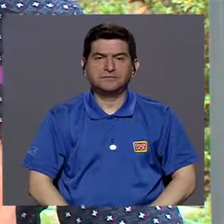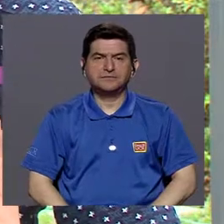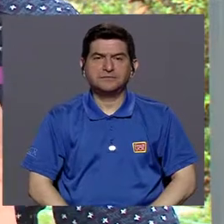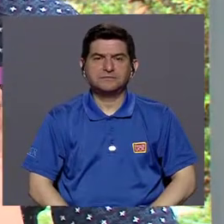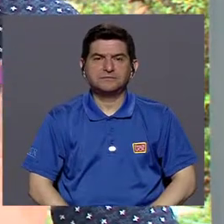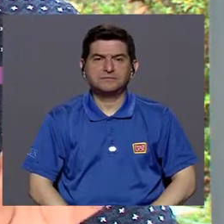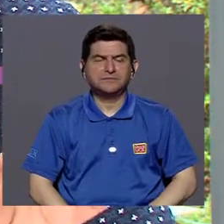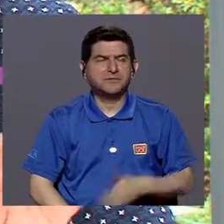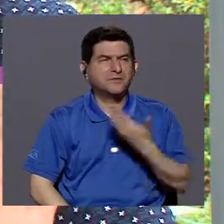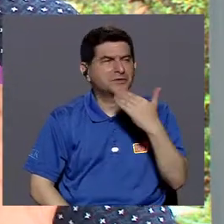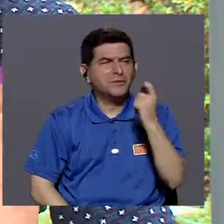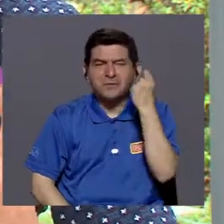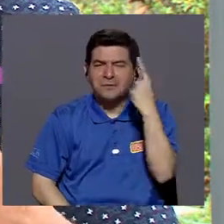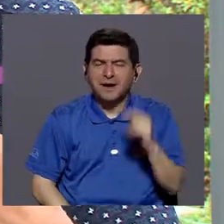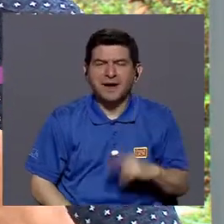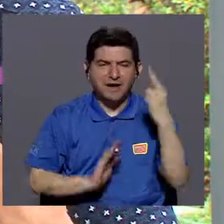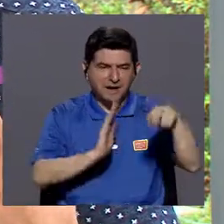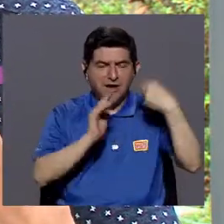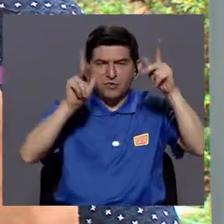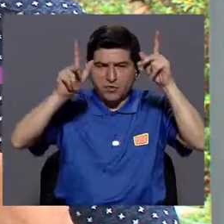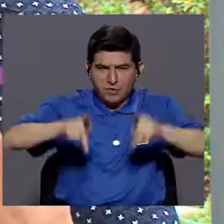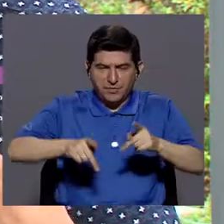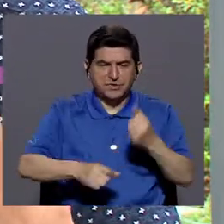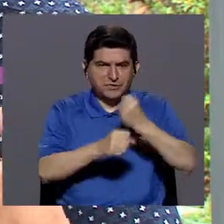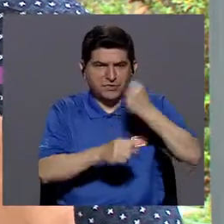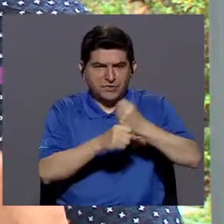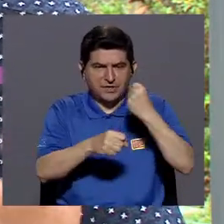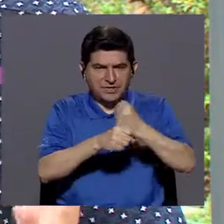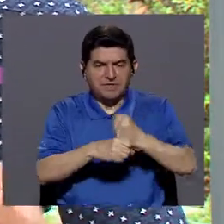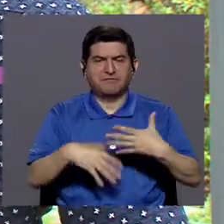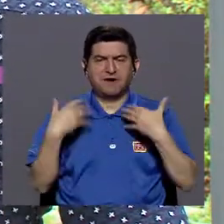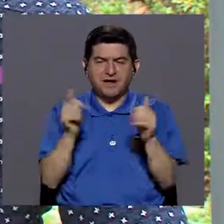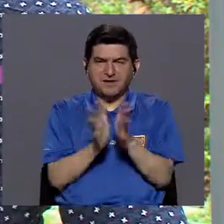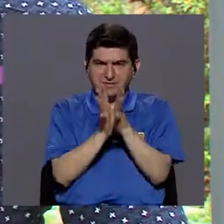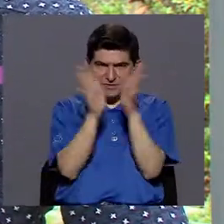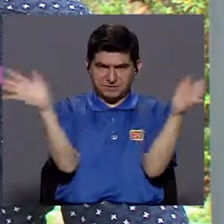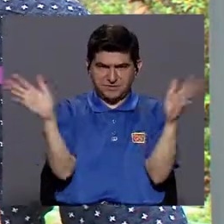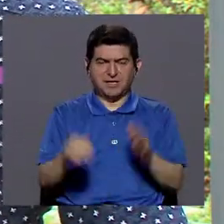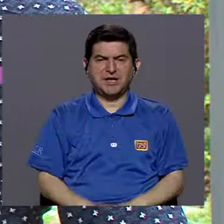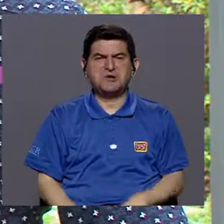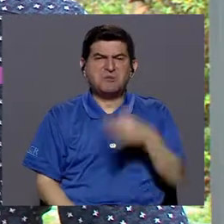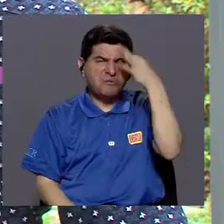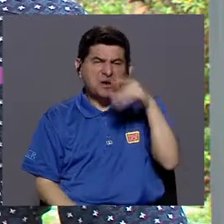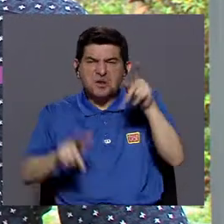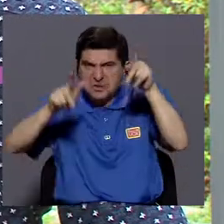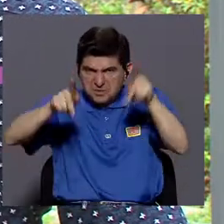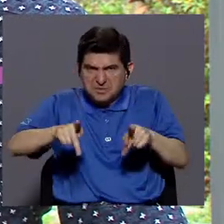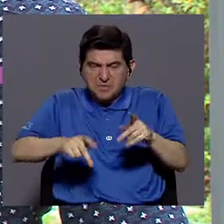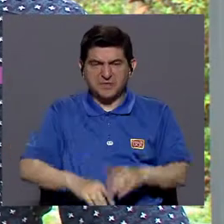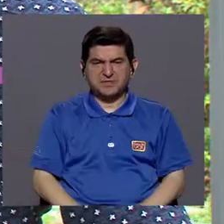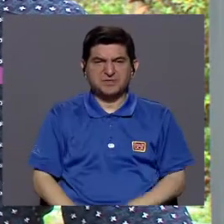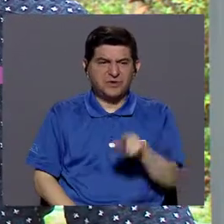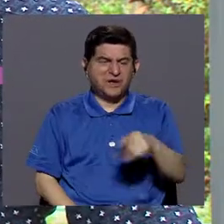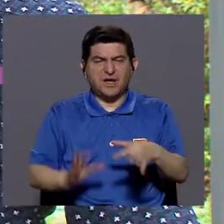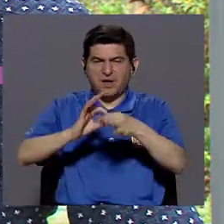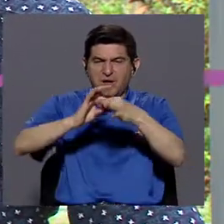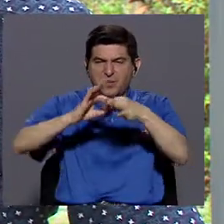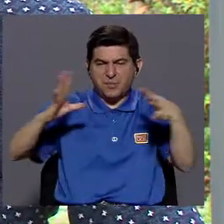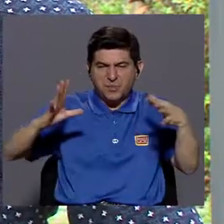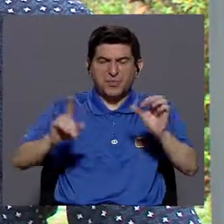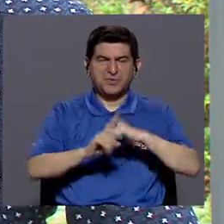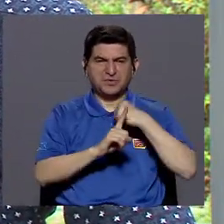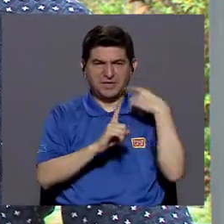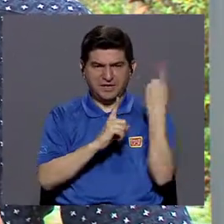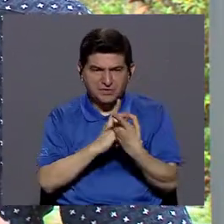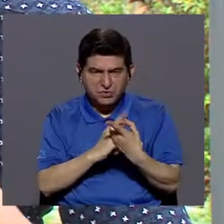cuando se malentiende el papel de la persona que trabaja en salud pública, se cree que esa persona está disociada del resto de la